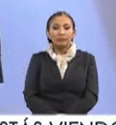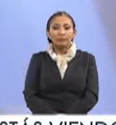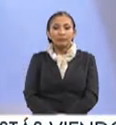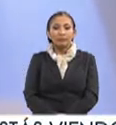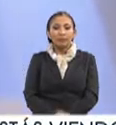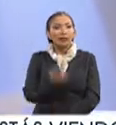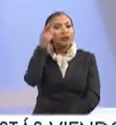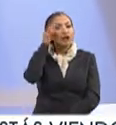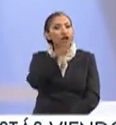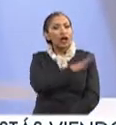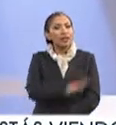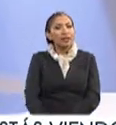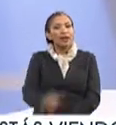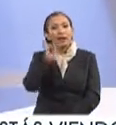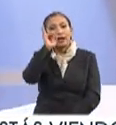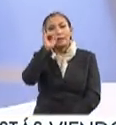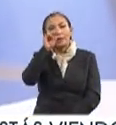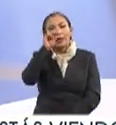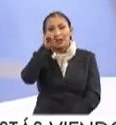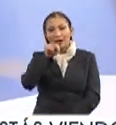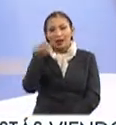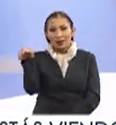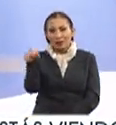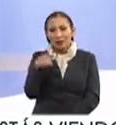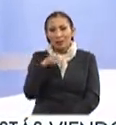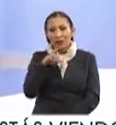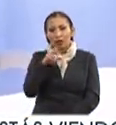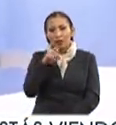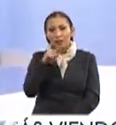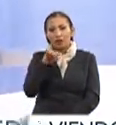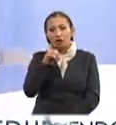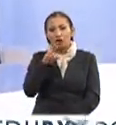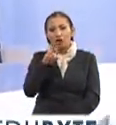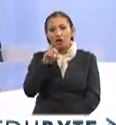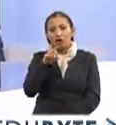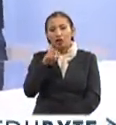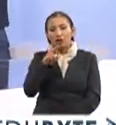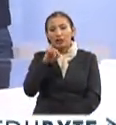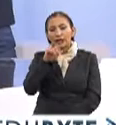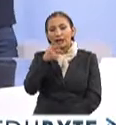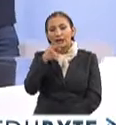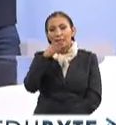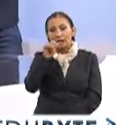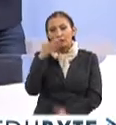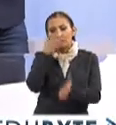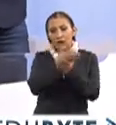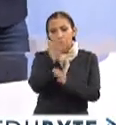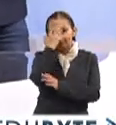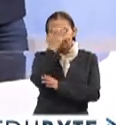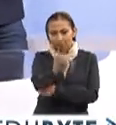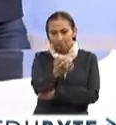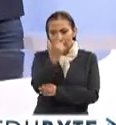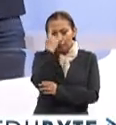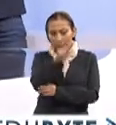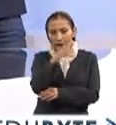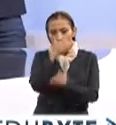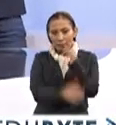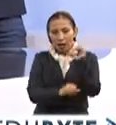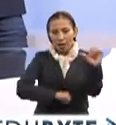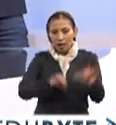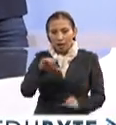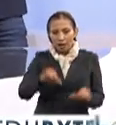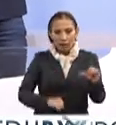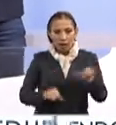El director general del Instituto Politécnico Nacional, Mario Alberto Rodríguez, participó en la sesión solemne para concluir las